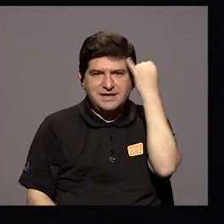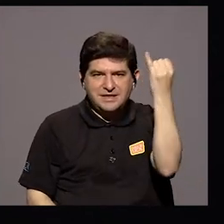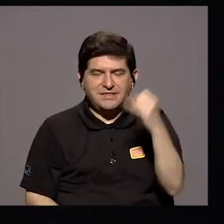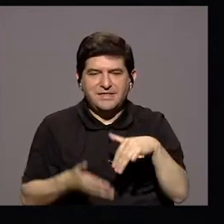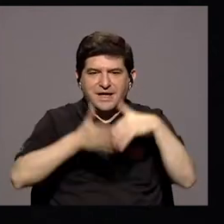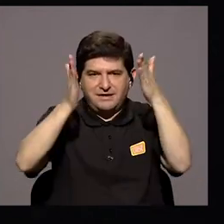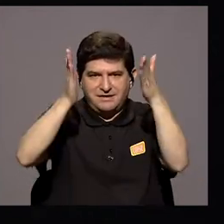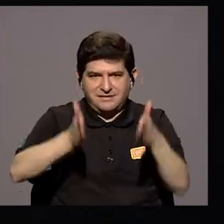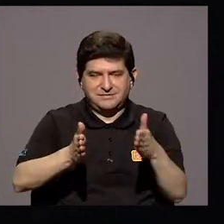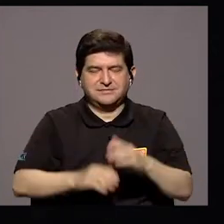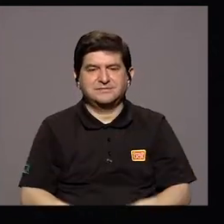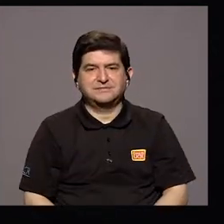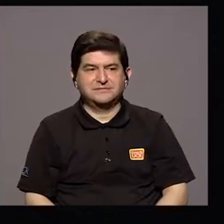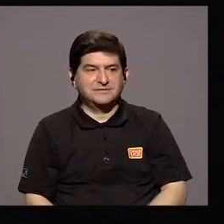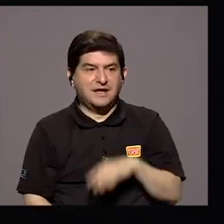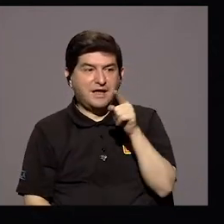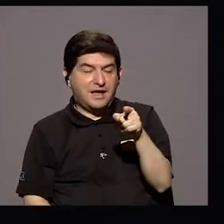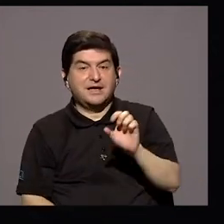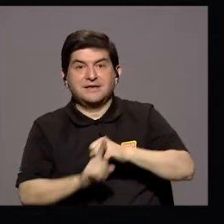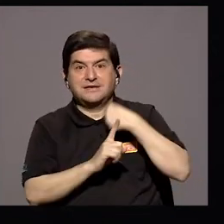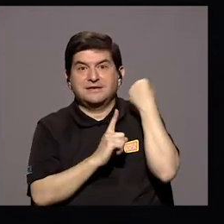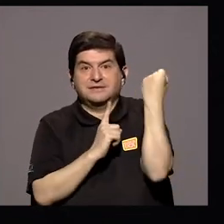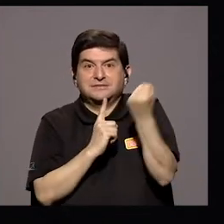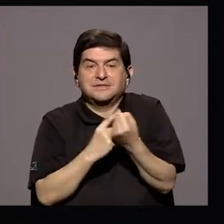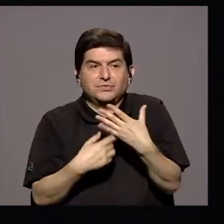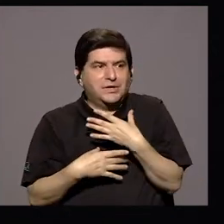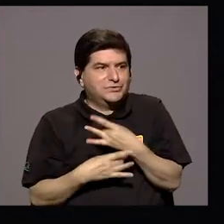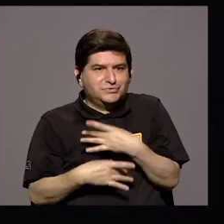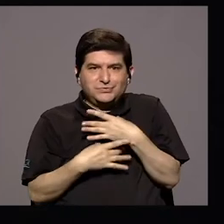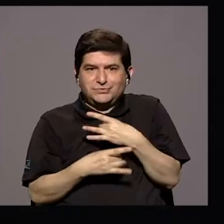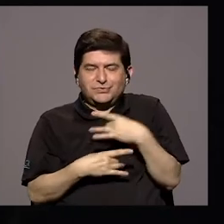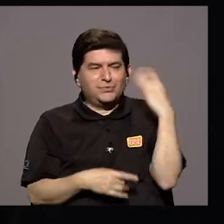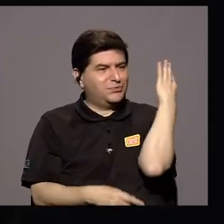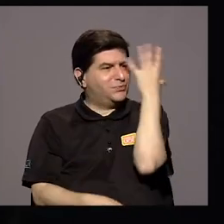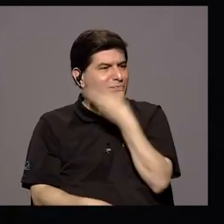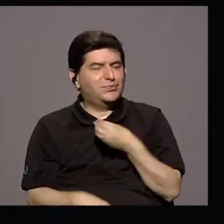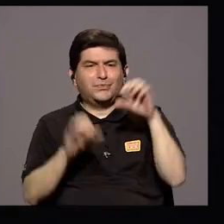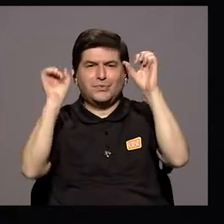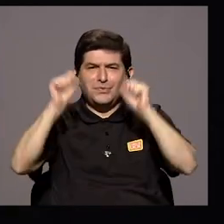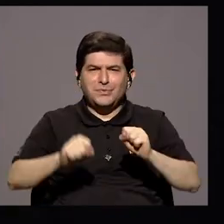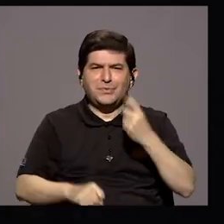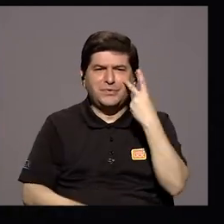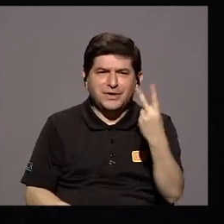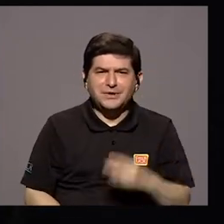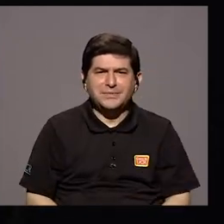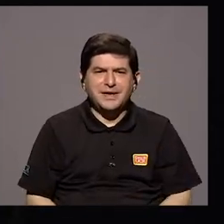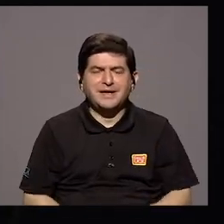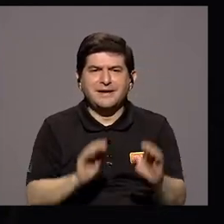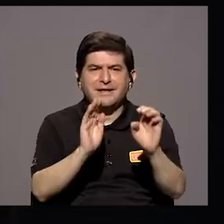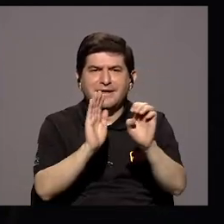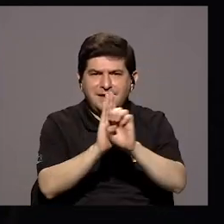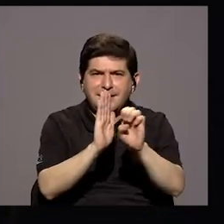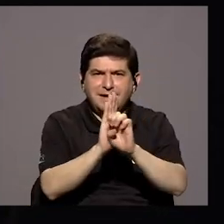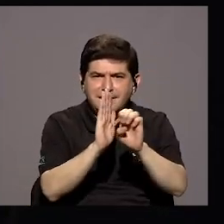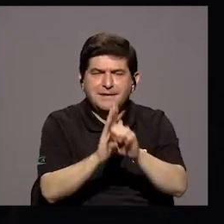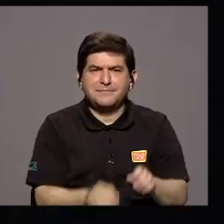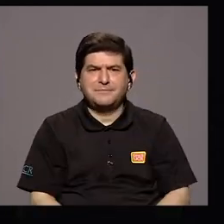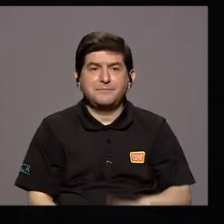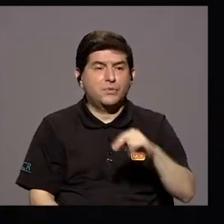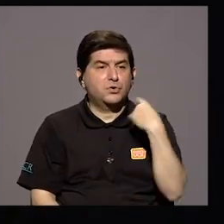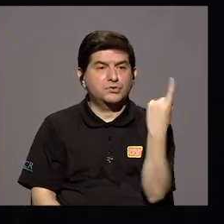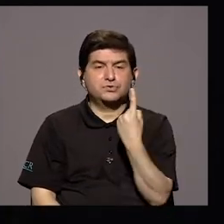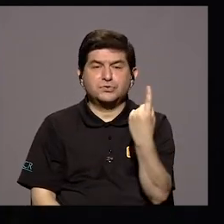Estudiantiles Que es un Un asunto Muy interesante Y muy hermoso Y de pronto Podemos ver Uno de estos ejemplares Que